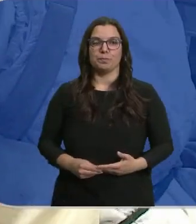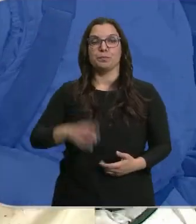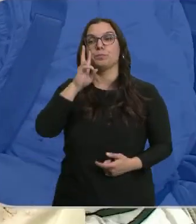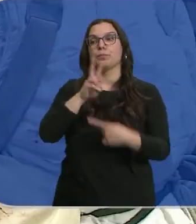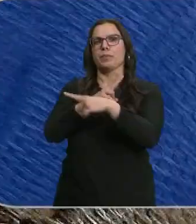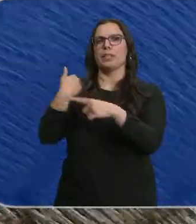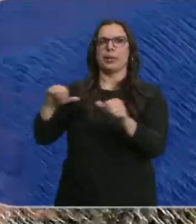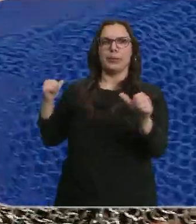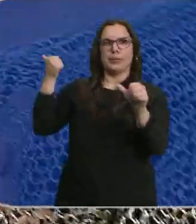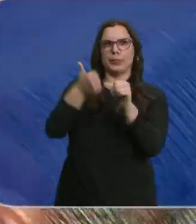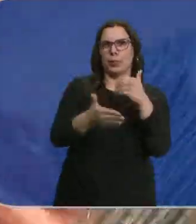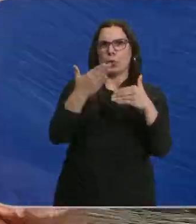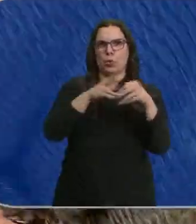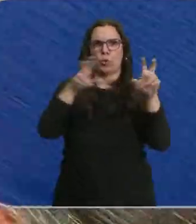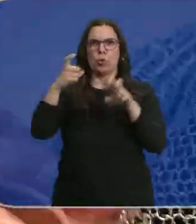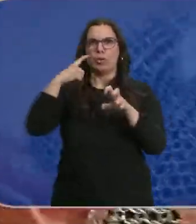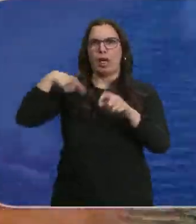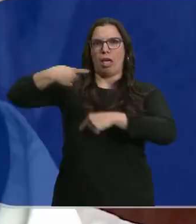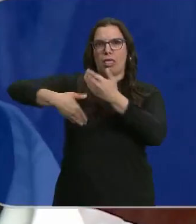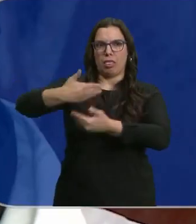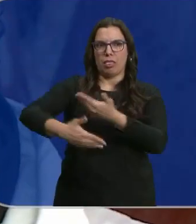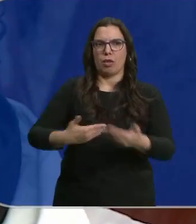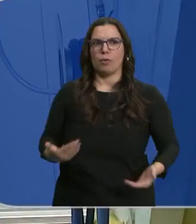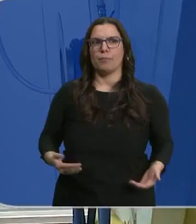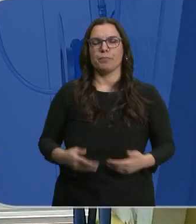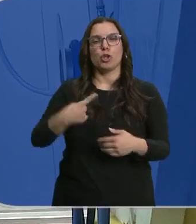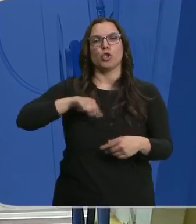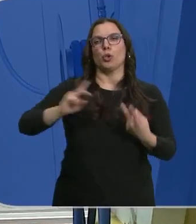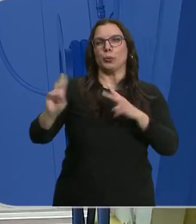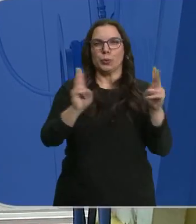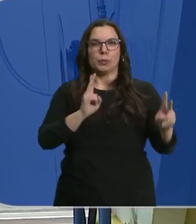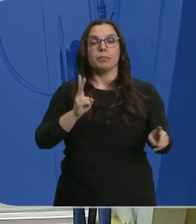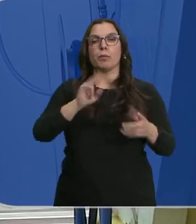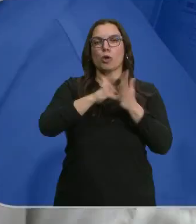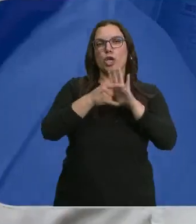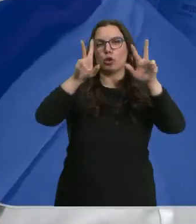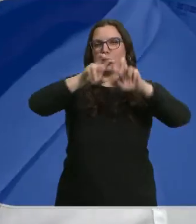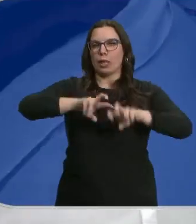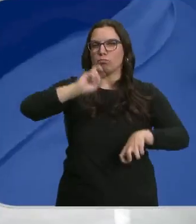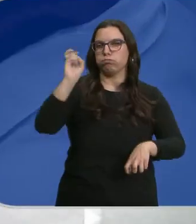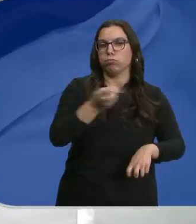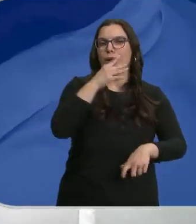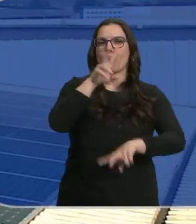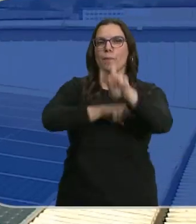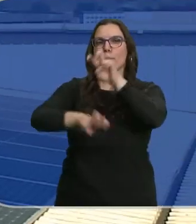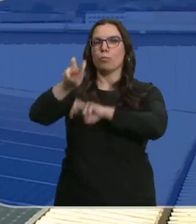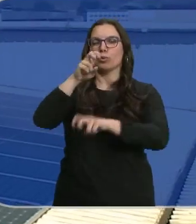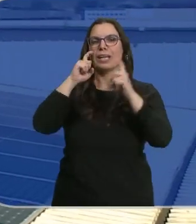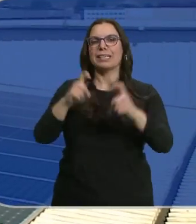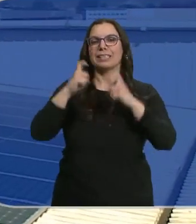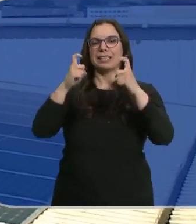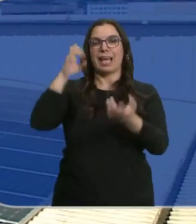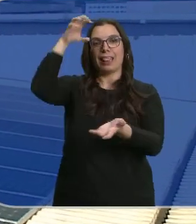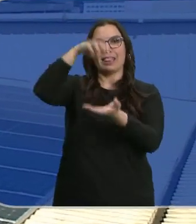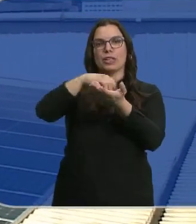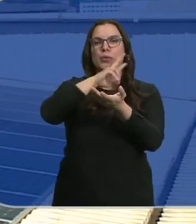Aquí llevan décadas innovando en la tradición. En Caracas Ponente siempre hemos sido muy inquietos. Después de varios proyectos de investigación, ahora están buscando la sostenibilidad